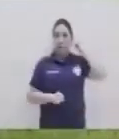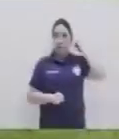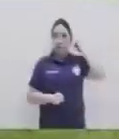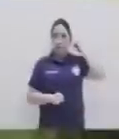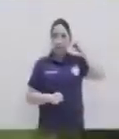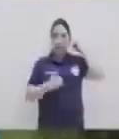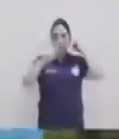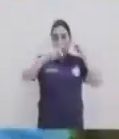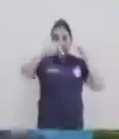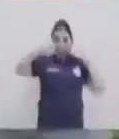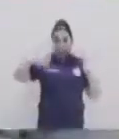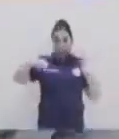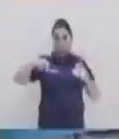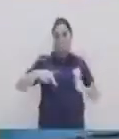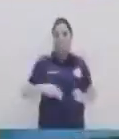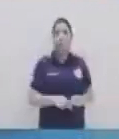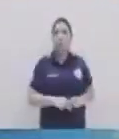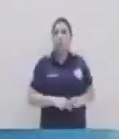regreso hacia atrás